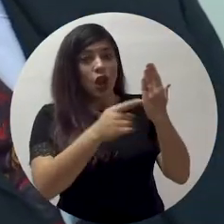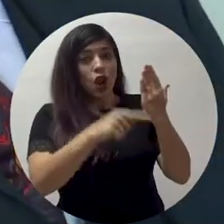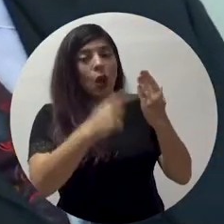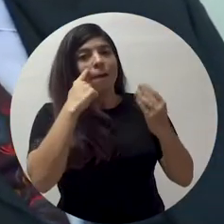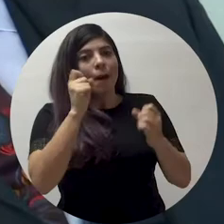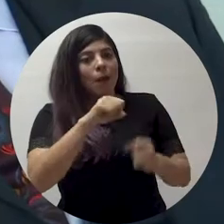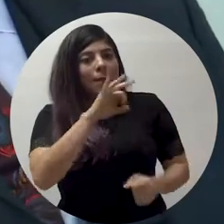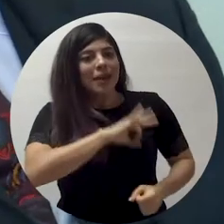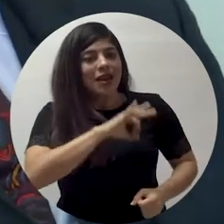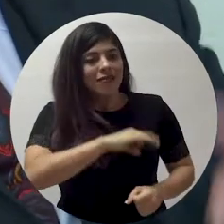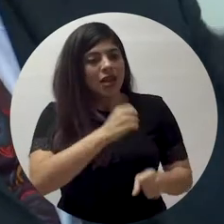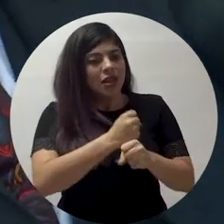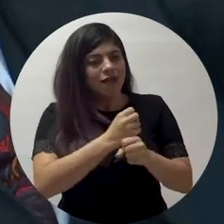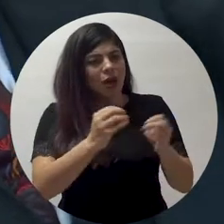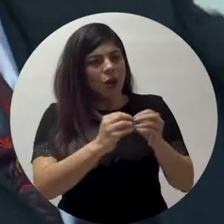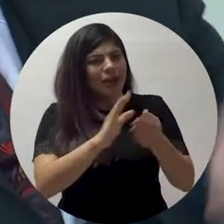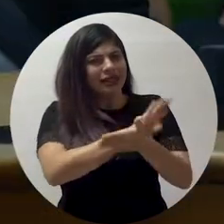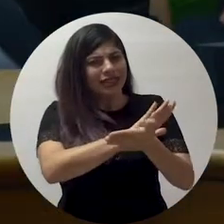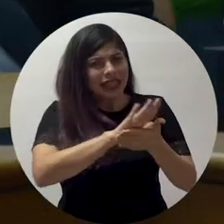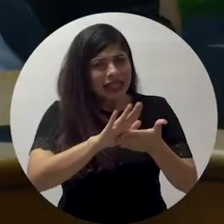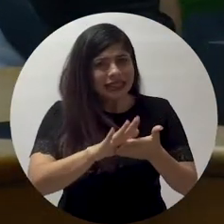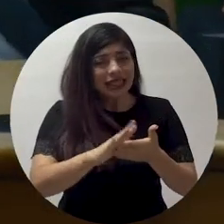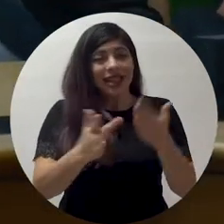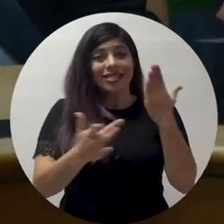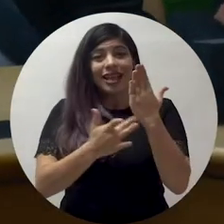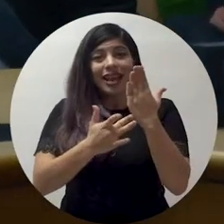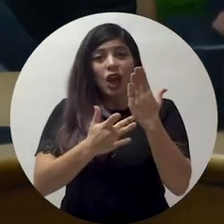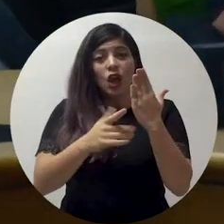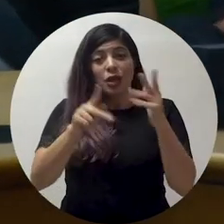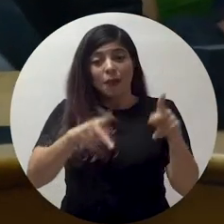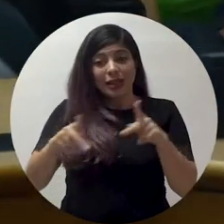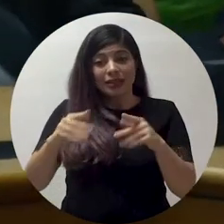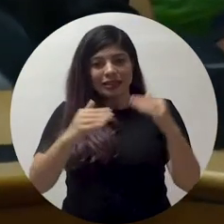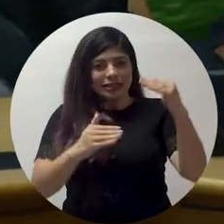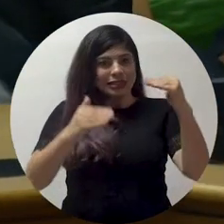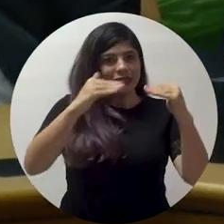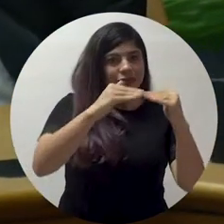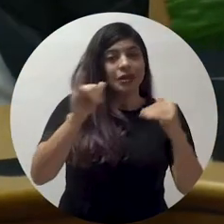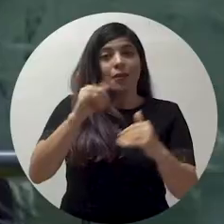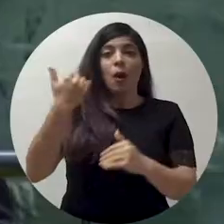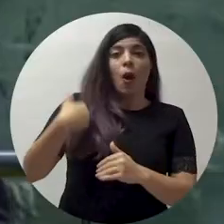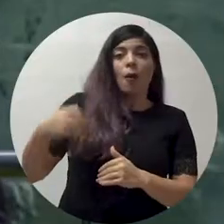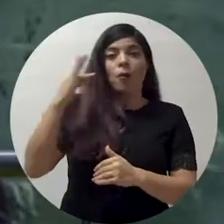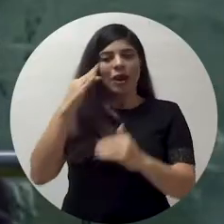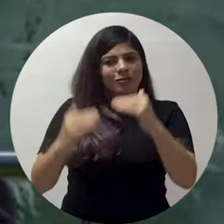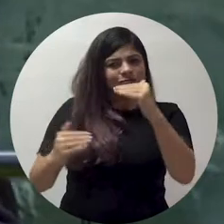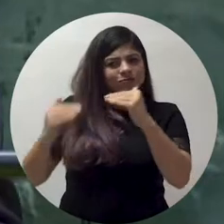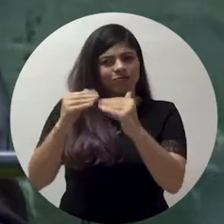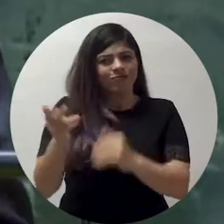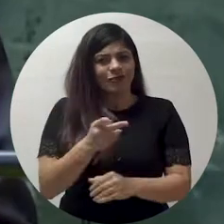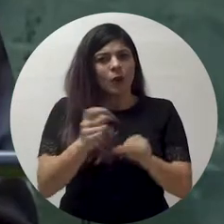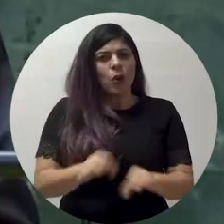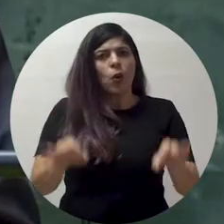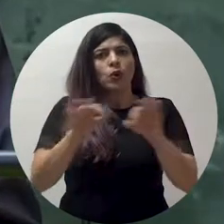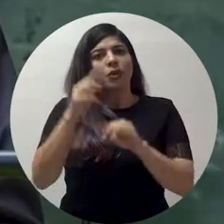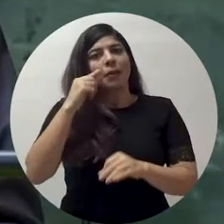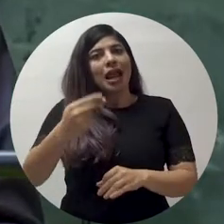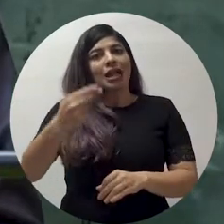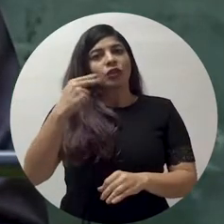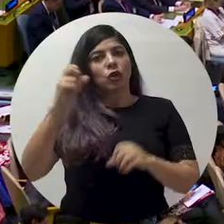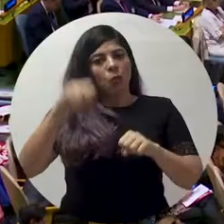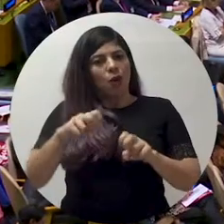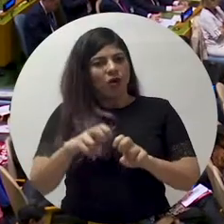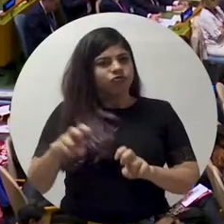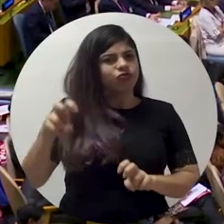favorecer el trabajo decente y cerrar las brechas tecnológicas y de género será clave para adelantarnos a la